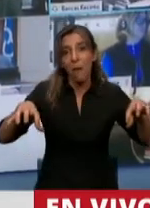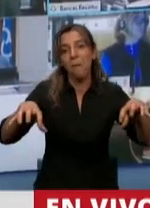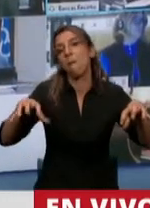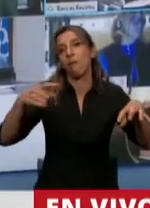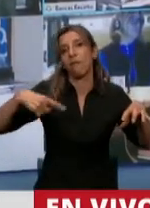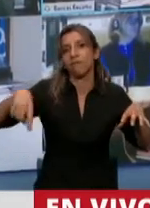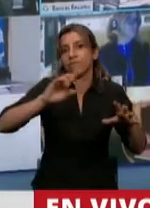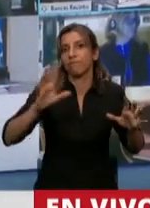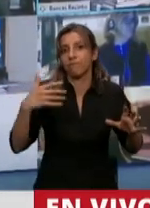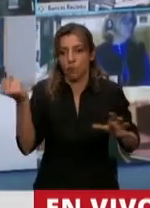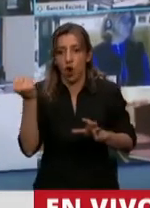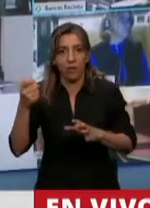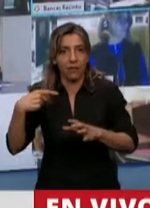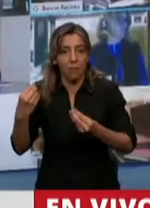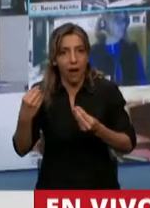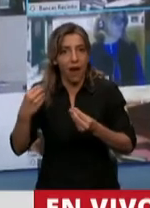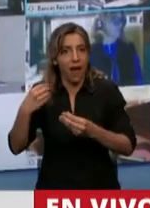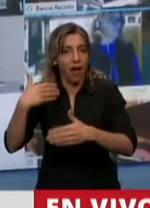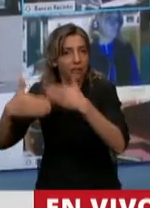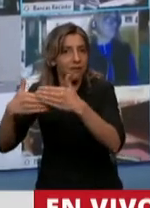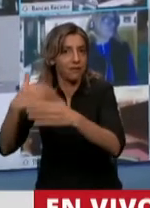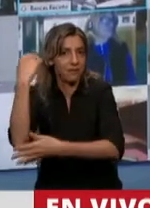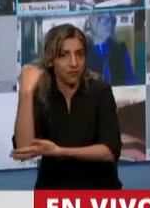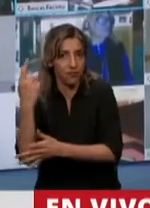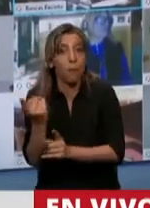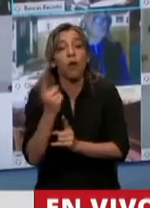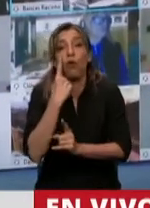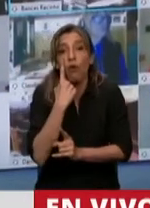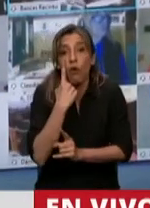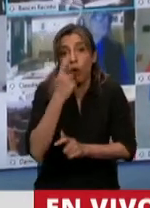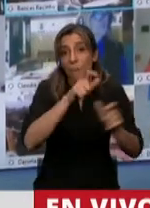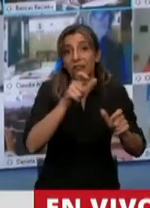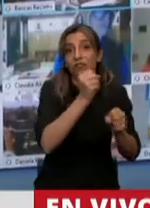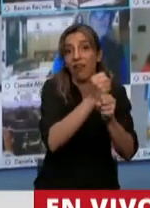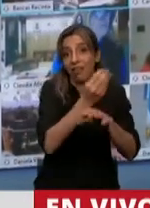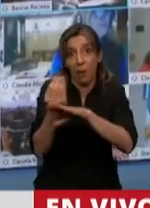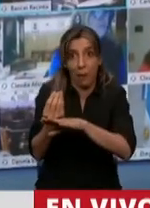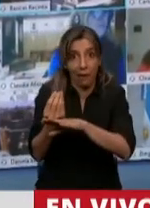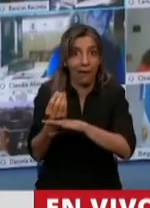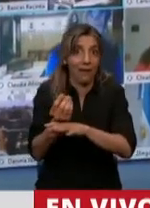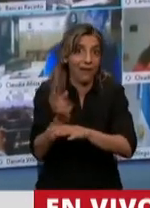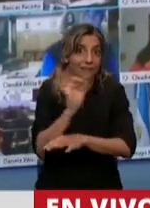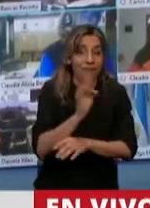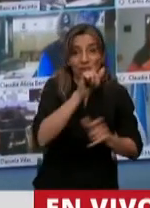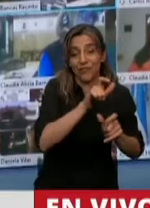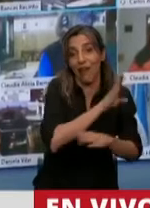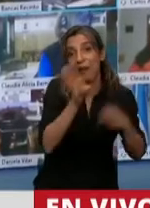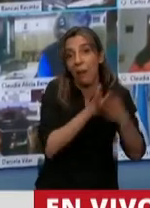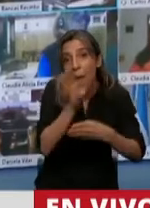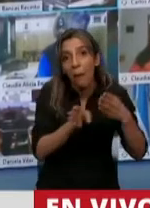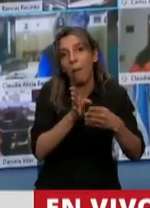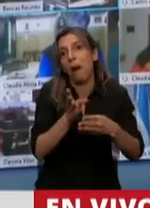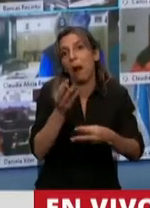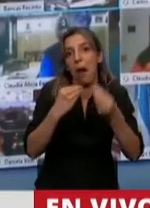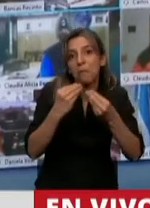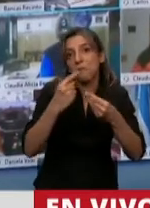también están los trabajadores y están los consumidores. Yo sobre las bondades que tiene este proyecto,